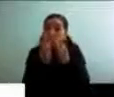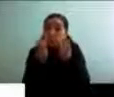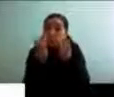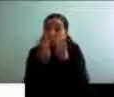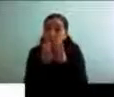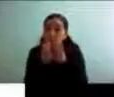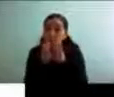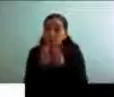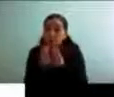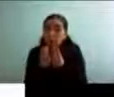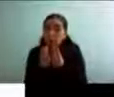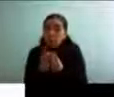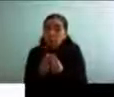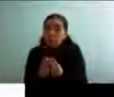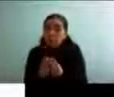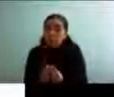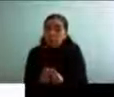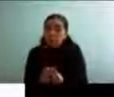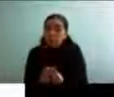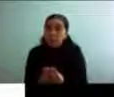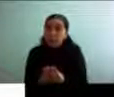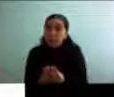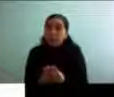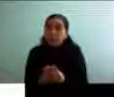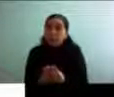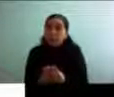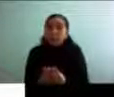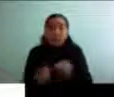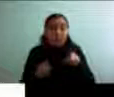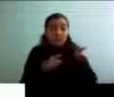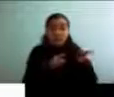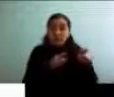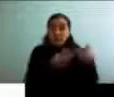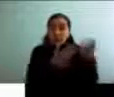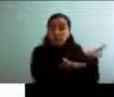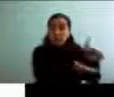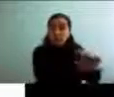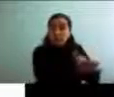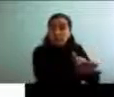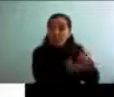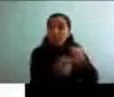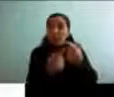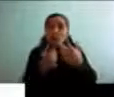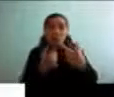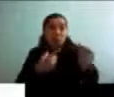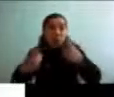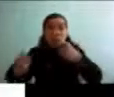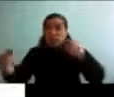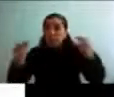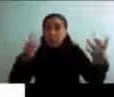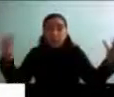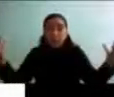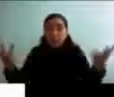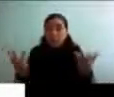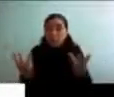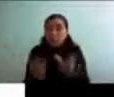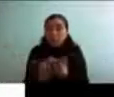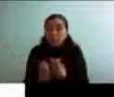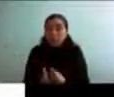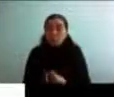va disminuyendo porque estos puntos de red van desapareciendo. A veces también a la gente le disminuye la red